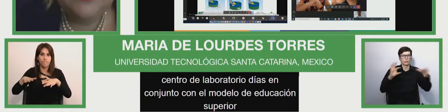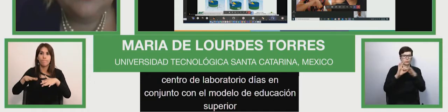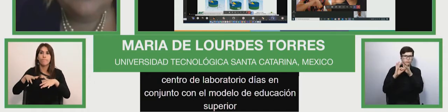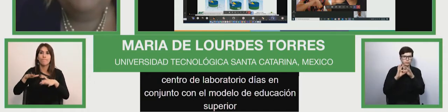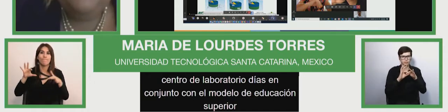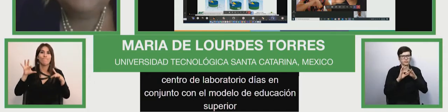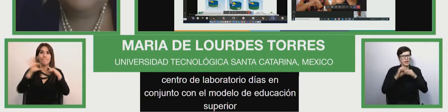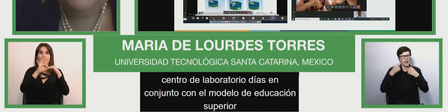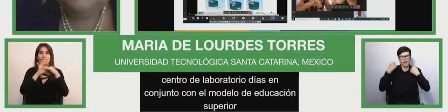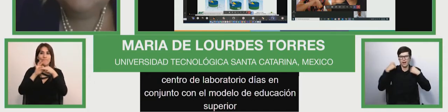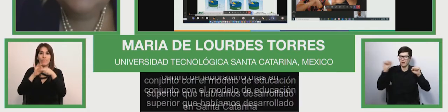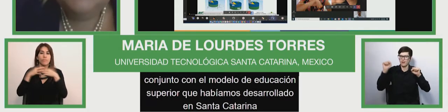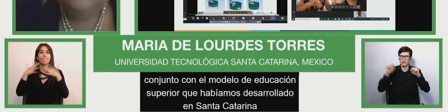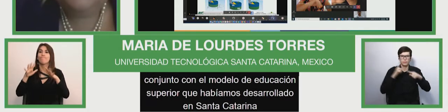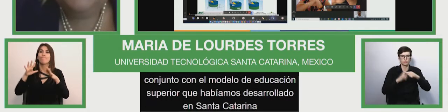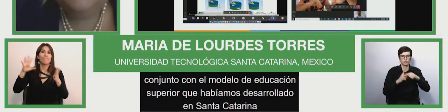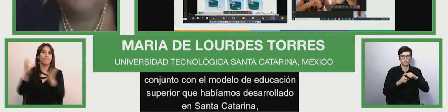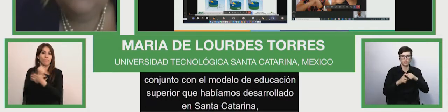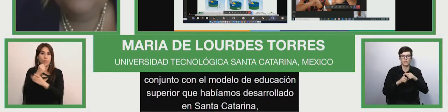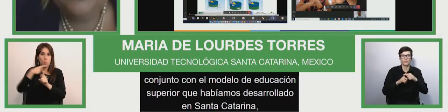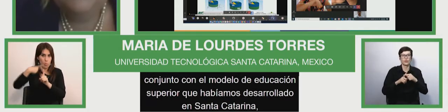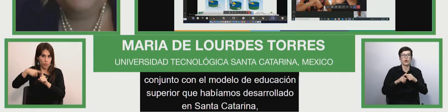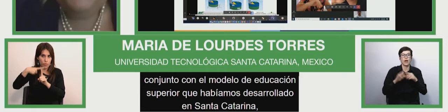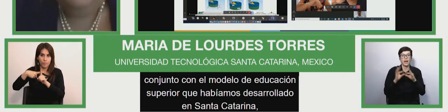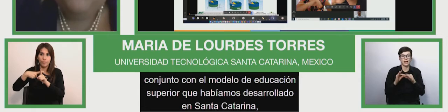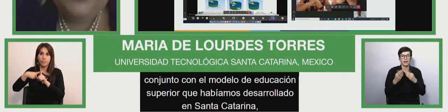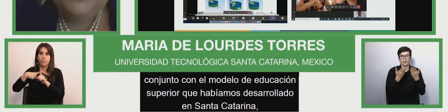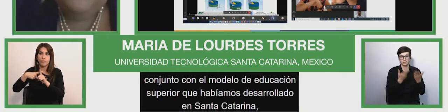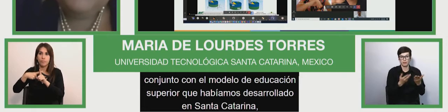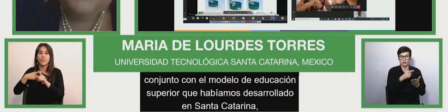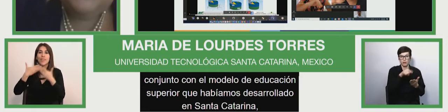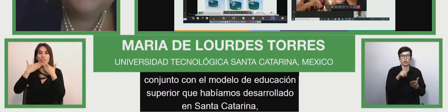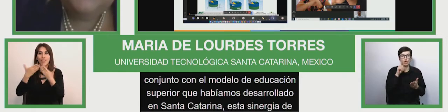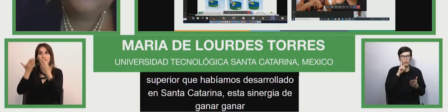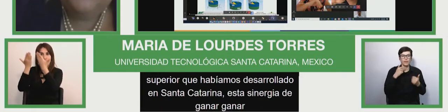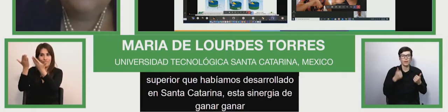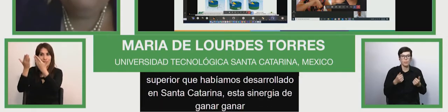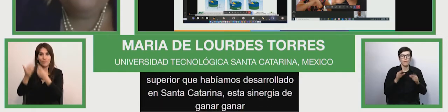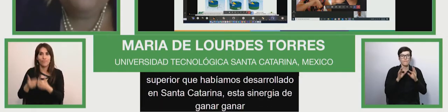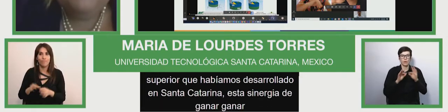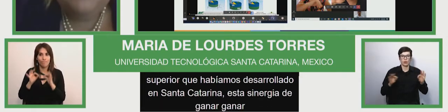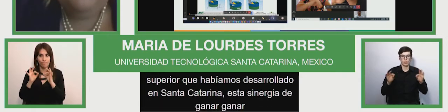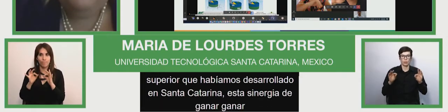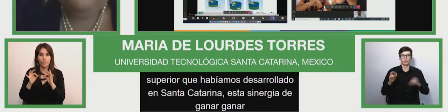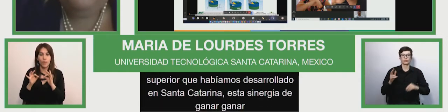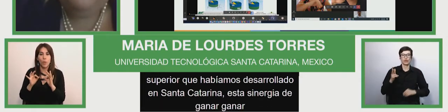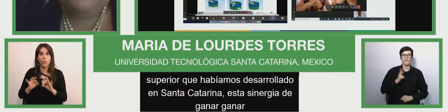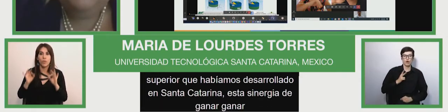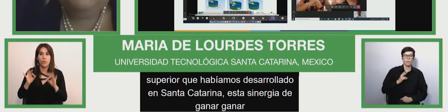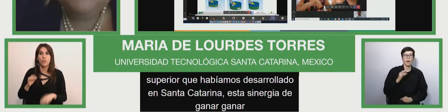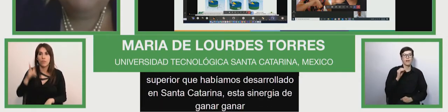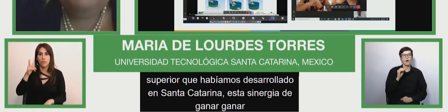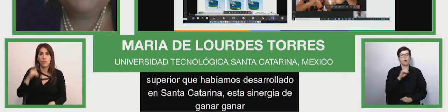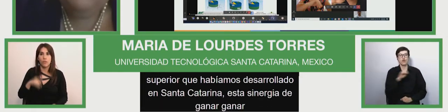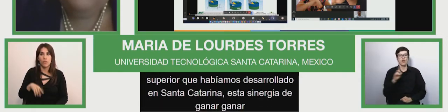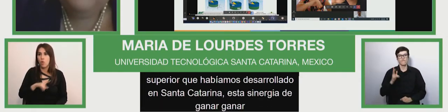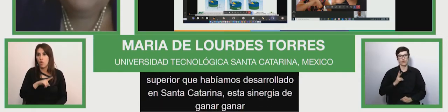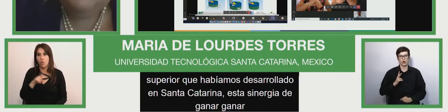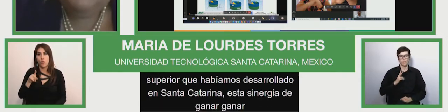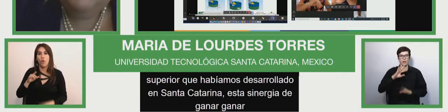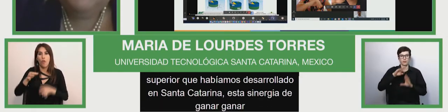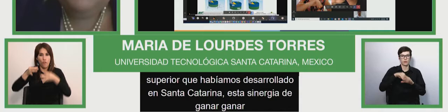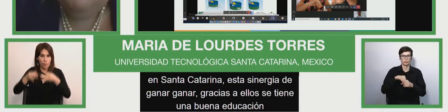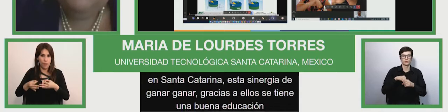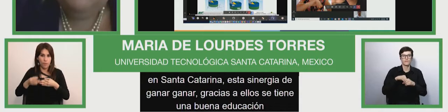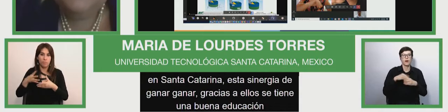ganar y pues gracias a ello se tiene una buena educación tanto formal como no formal inclusiva para un grupo